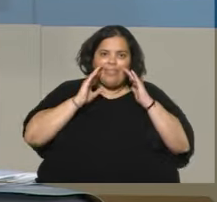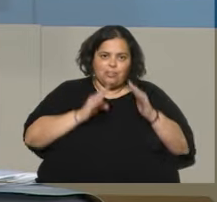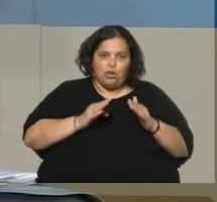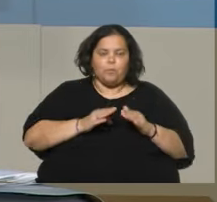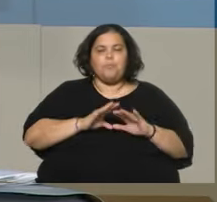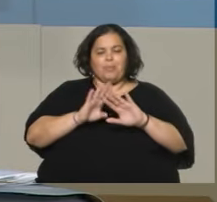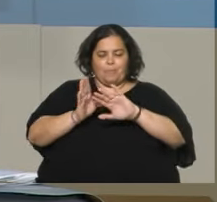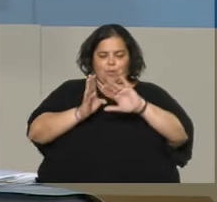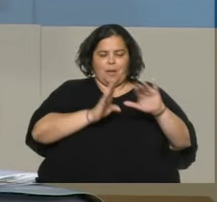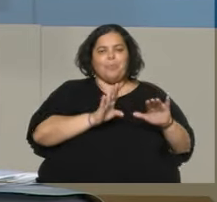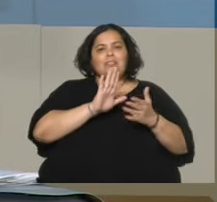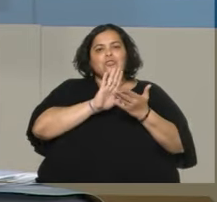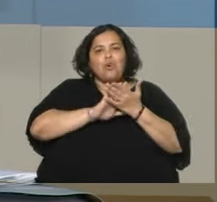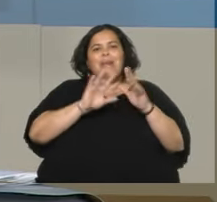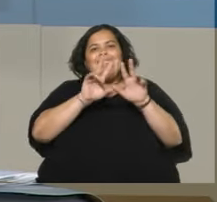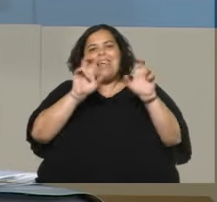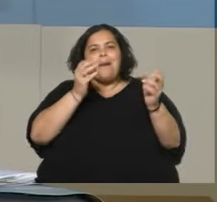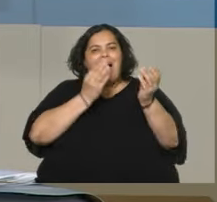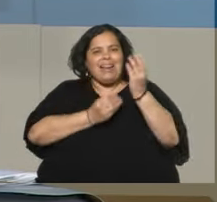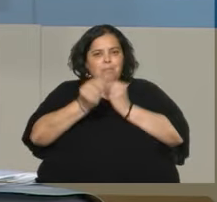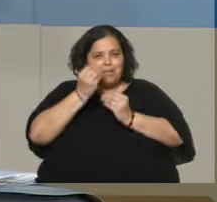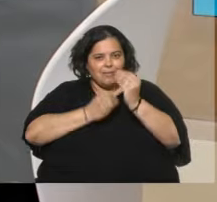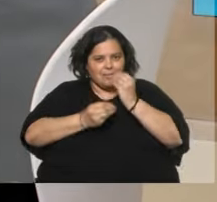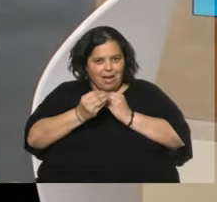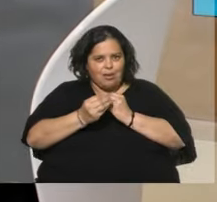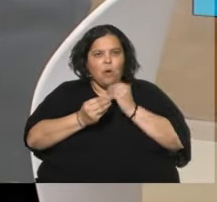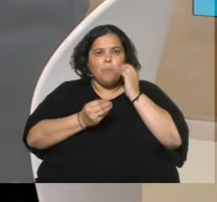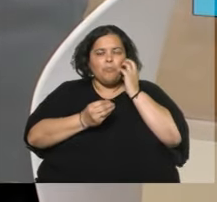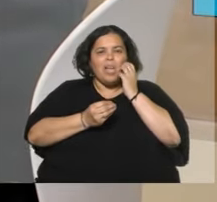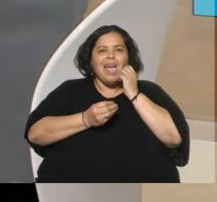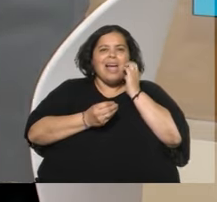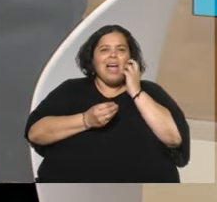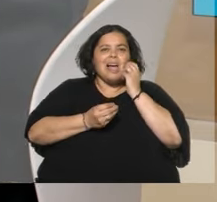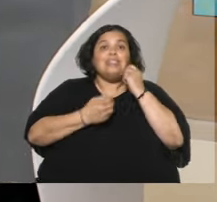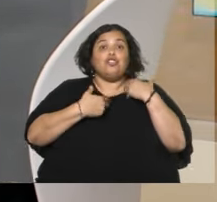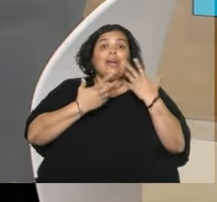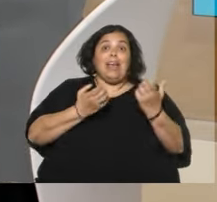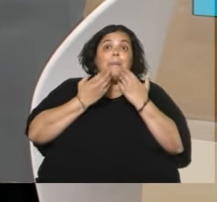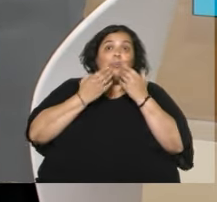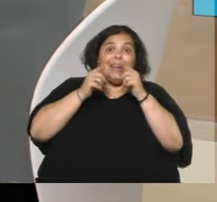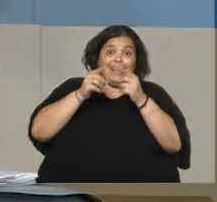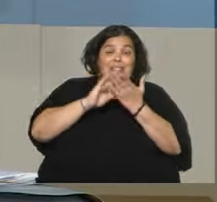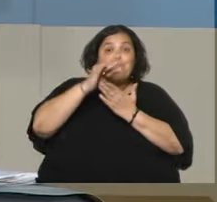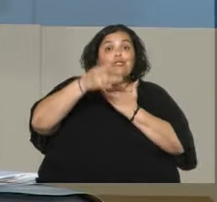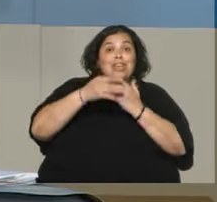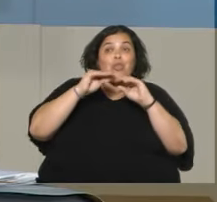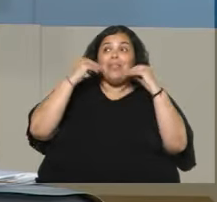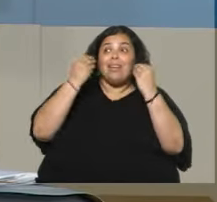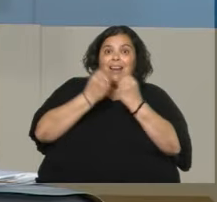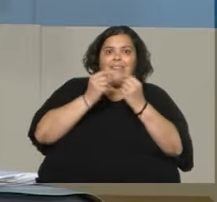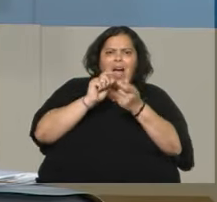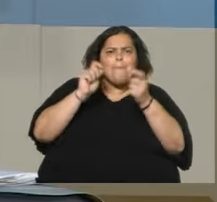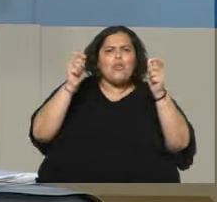para que entendamos que todo tiene que ver con un todo... No, quería preguntar si el proyecto integral va a modificar esto de los rombos, digamos.